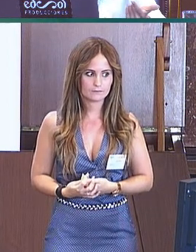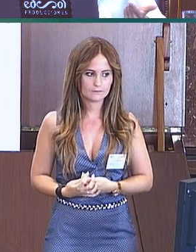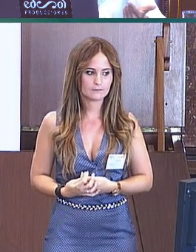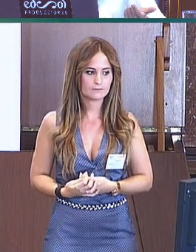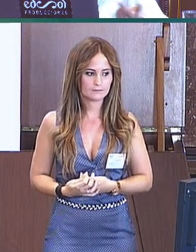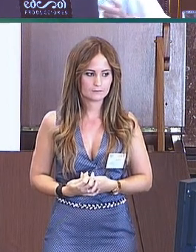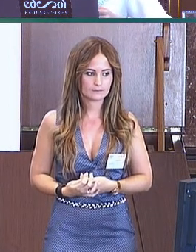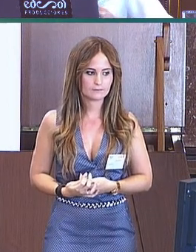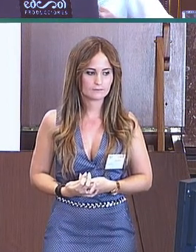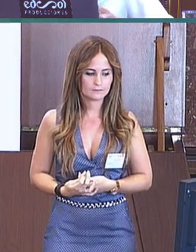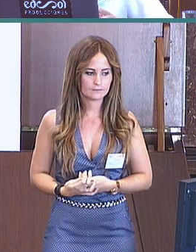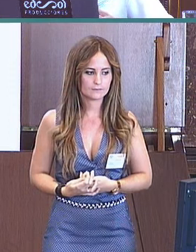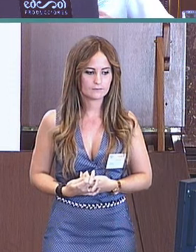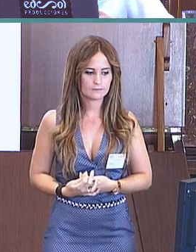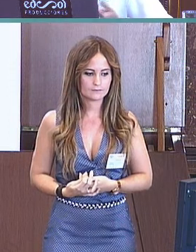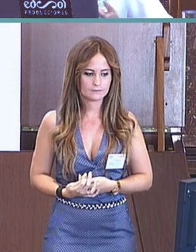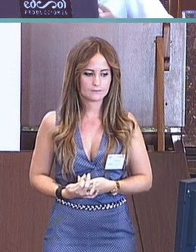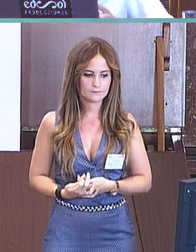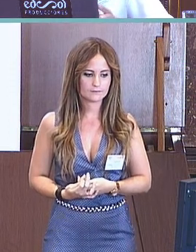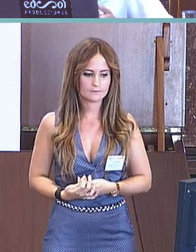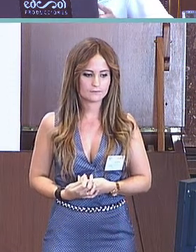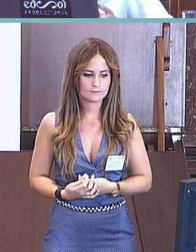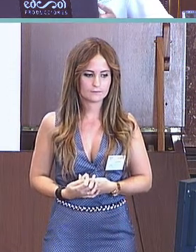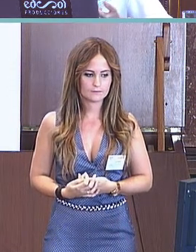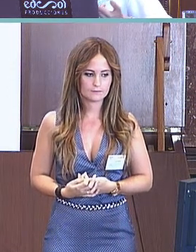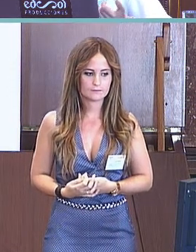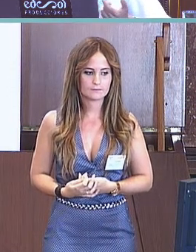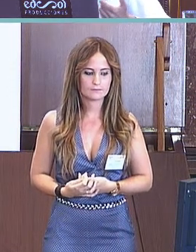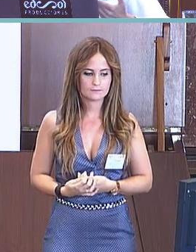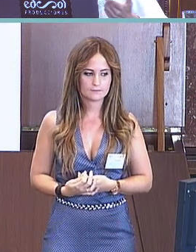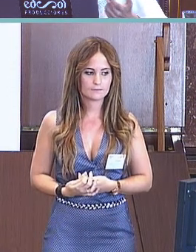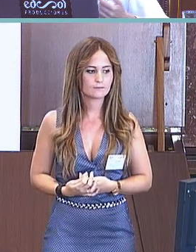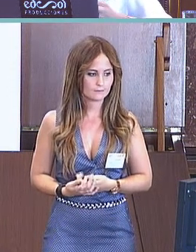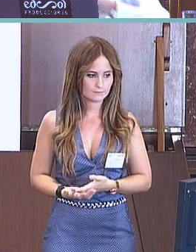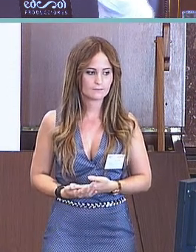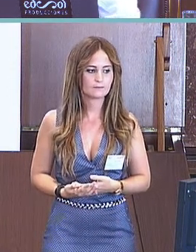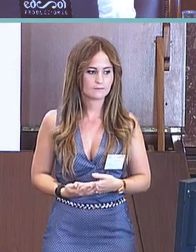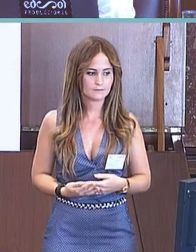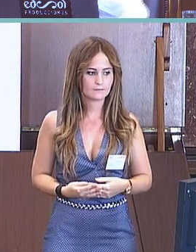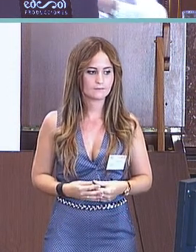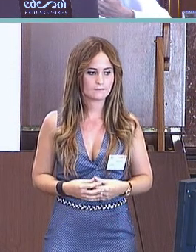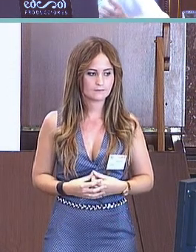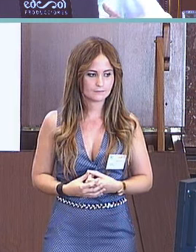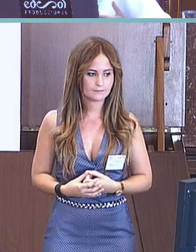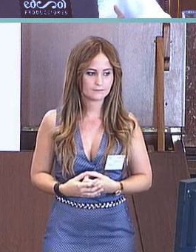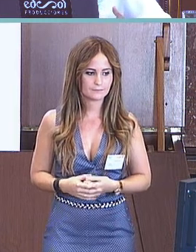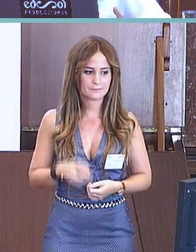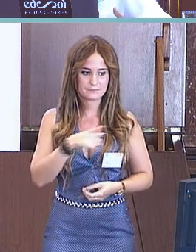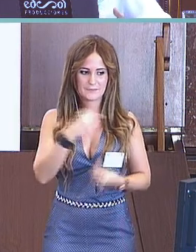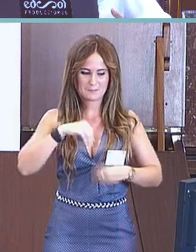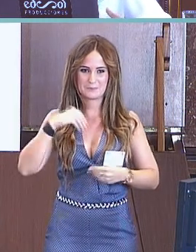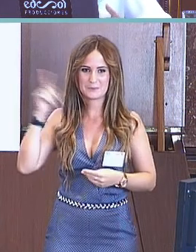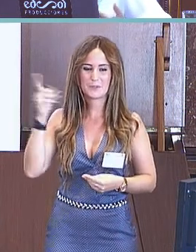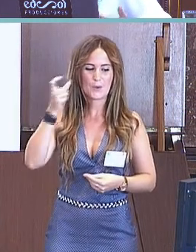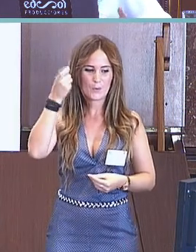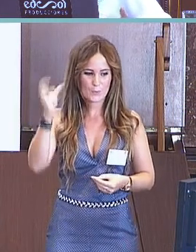algún tipo de retraso en el desarrollo comunicativo de los niños. Aquí ocurre…, esto sería lo que ocurre en vocabulario